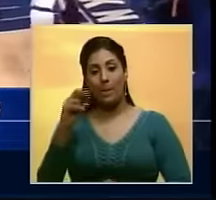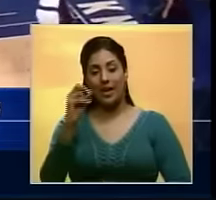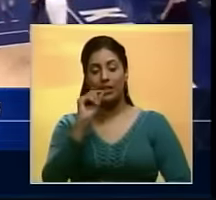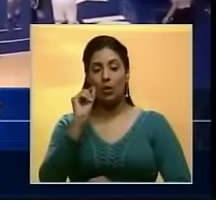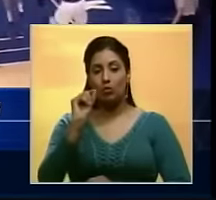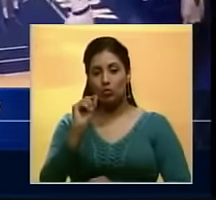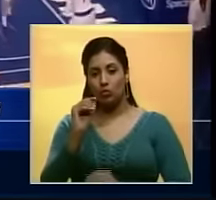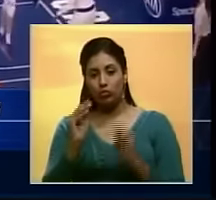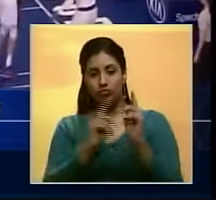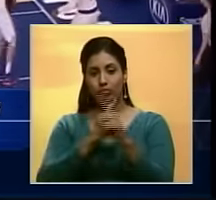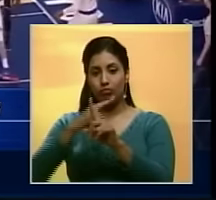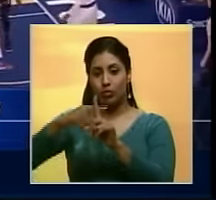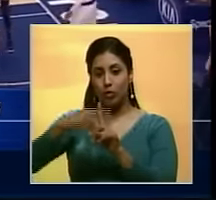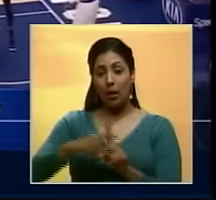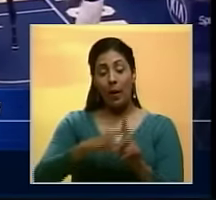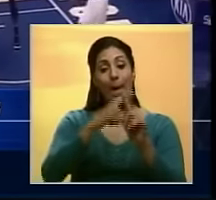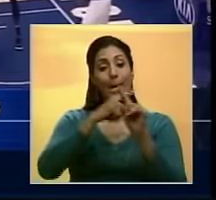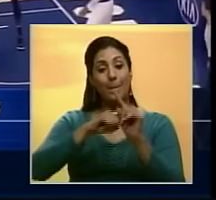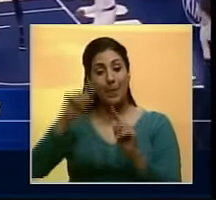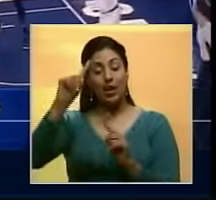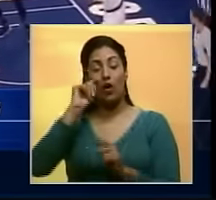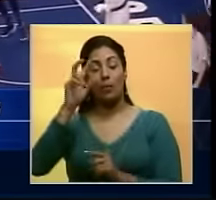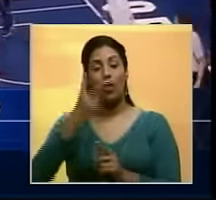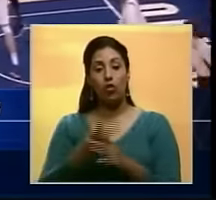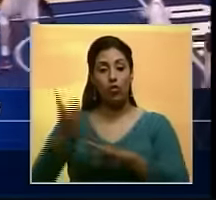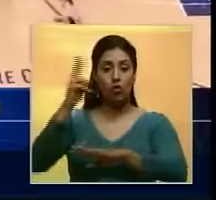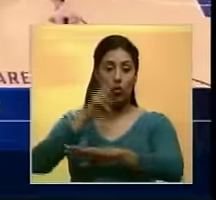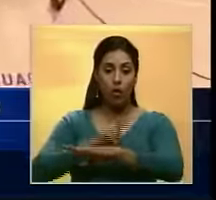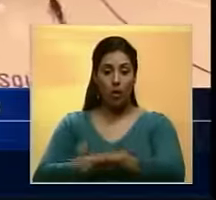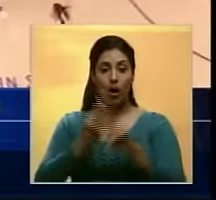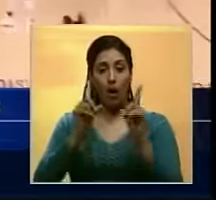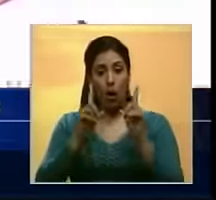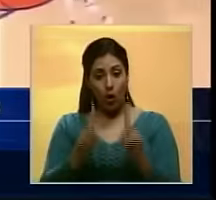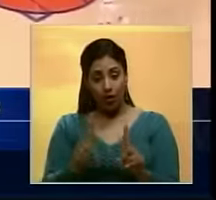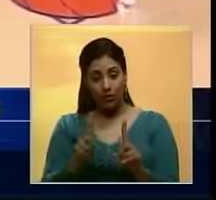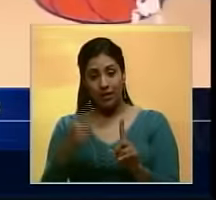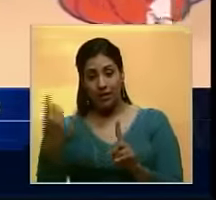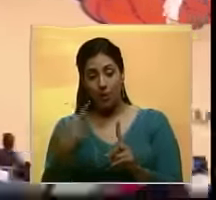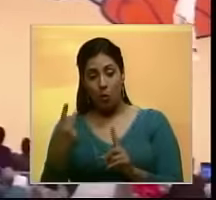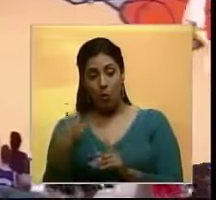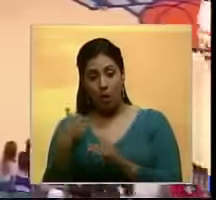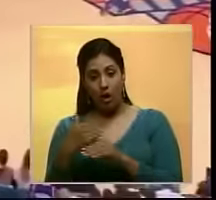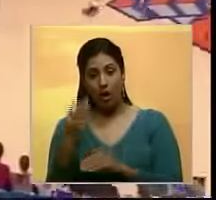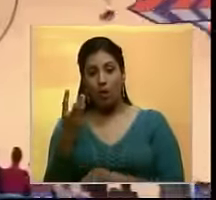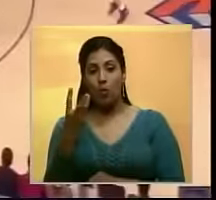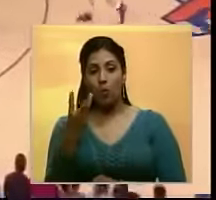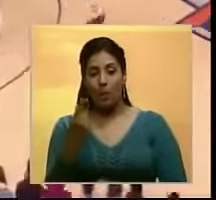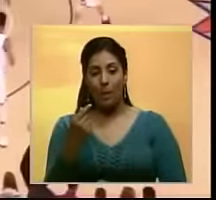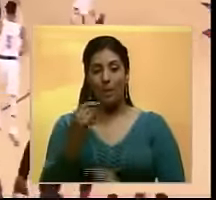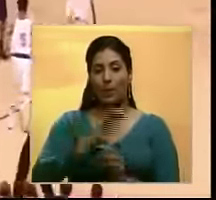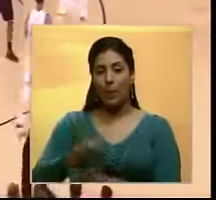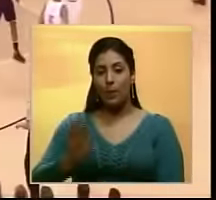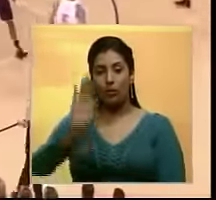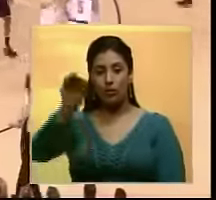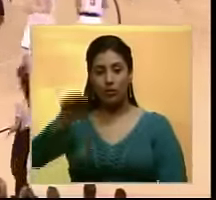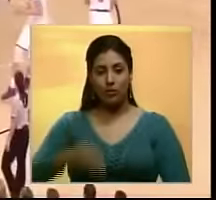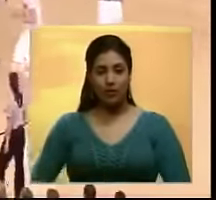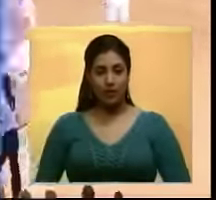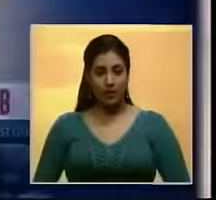respectivamente. Joaquin Noe aportó un doble con 11 tantos e igual número de rebotes.